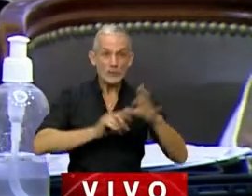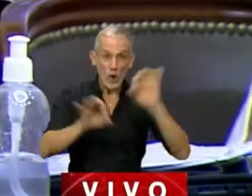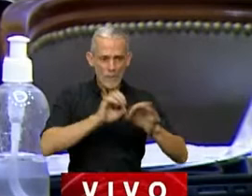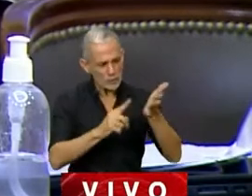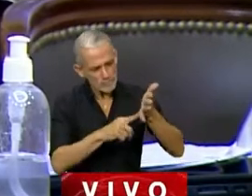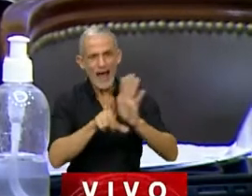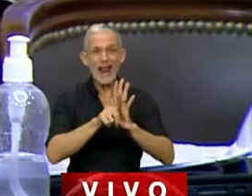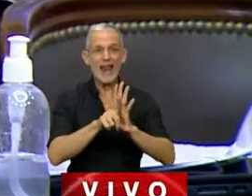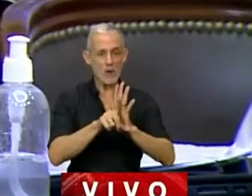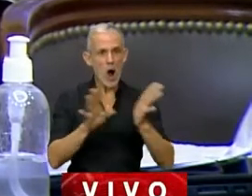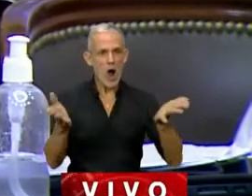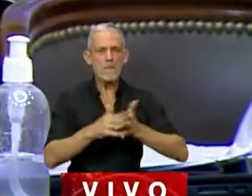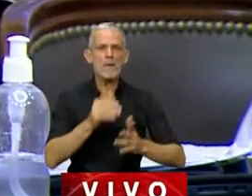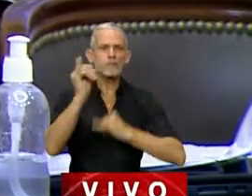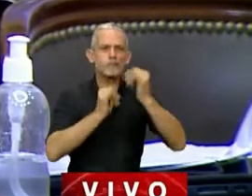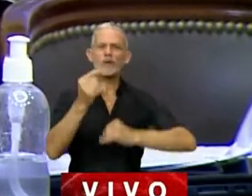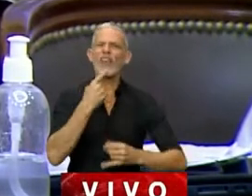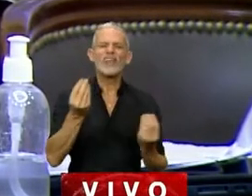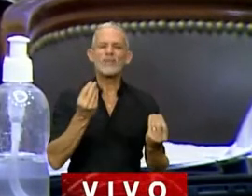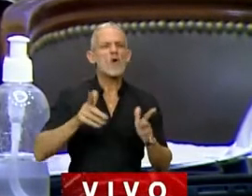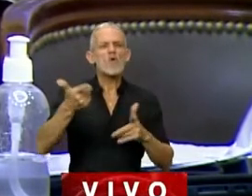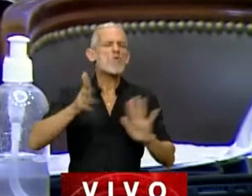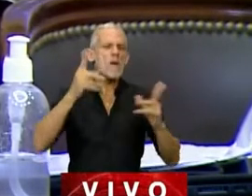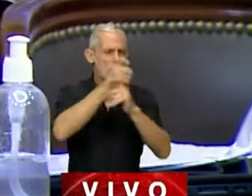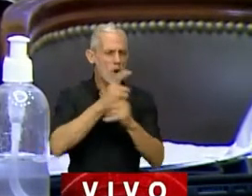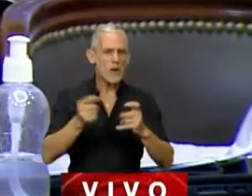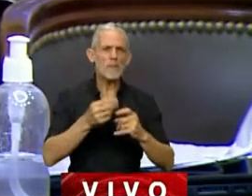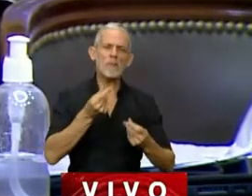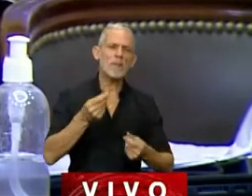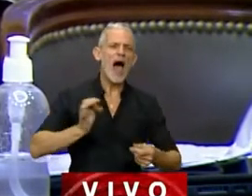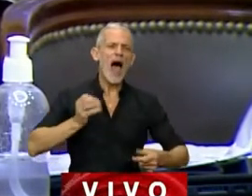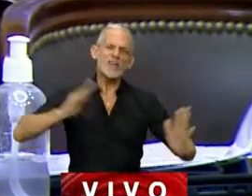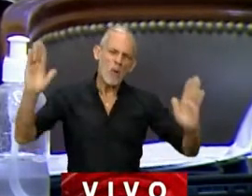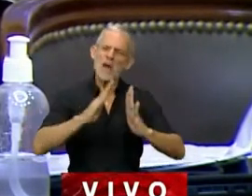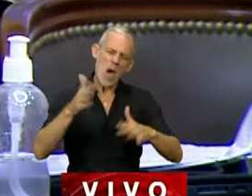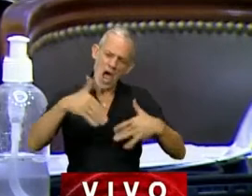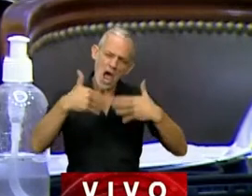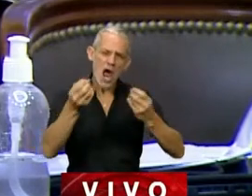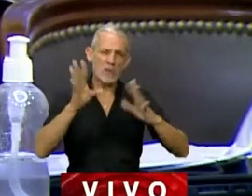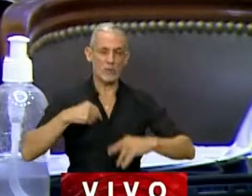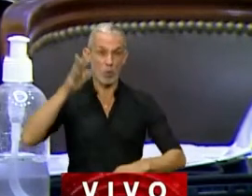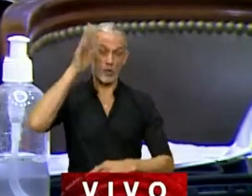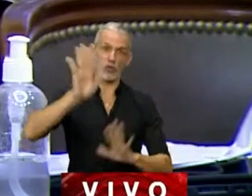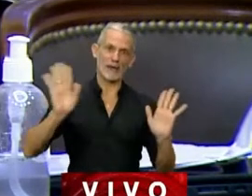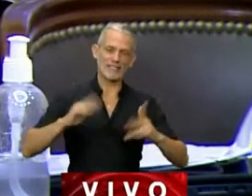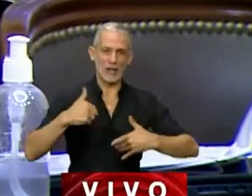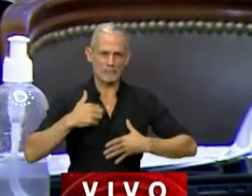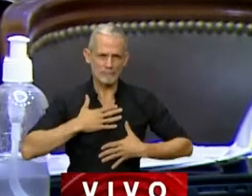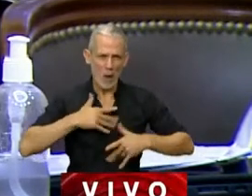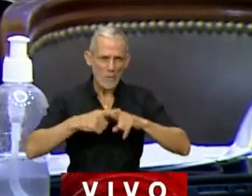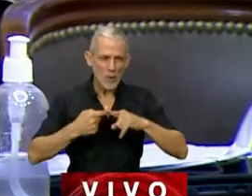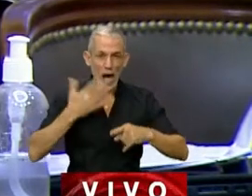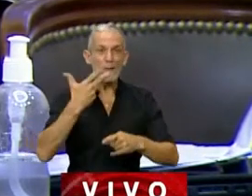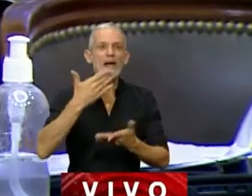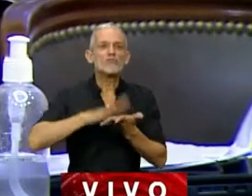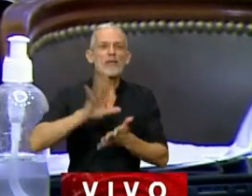proyecto de ley hubo una expresión del miembro informante que decía que no tenía problema en disminuir los años, que nos parecía un exceso, desde mi espacio político,